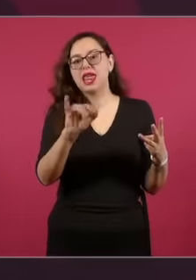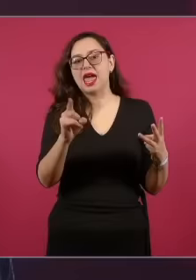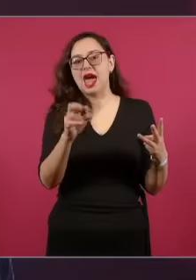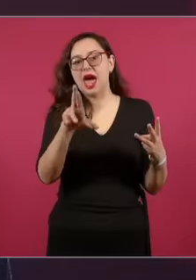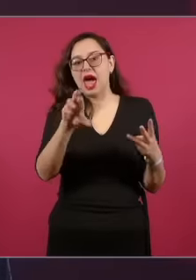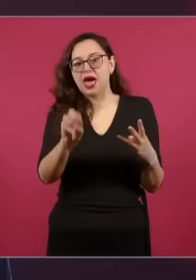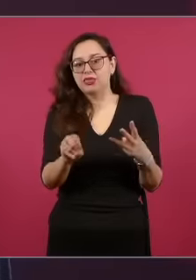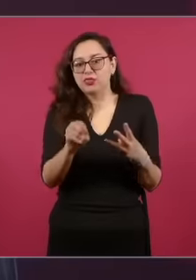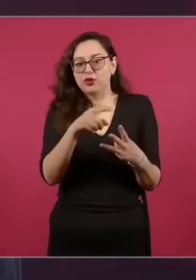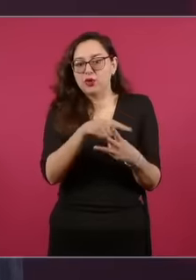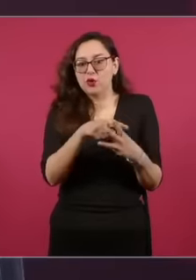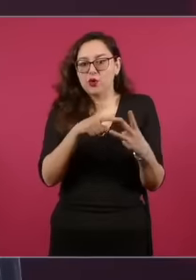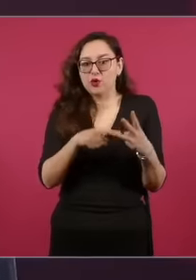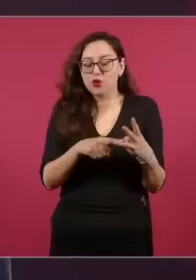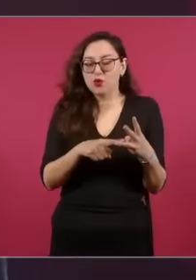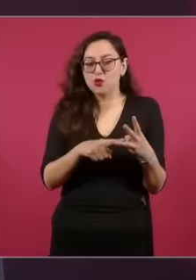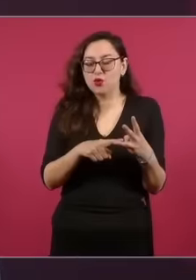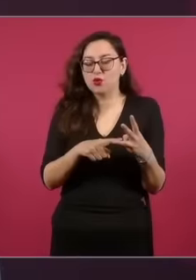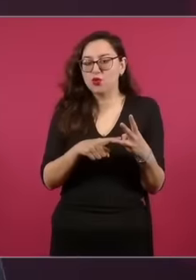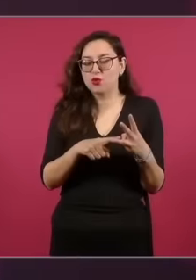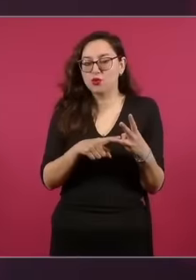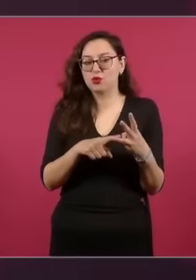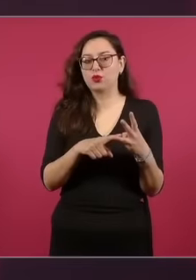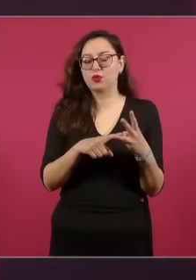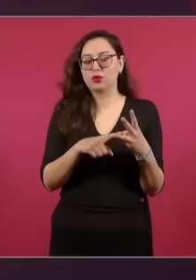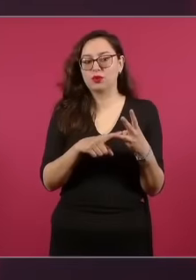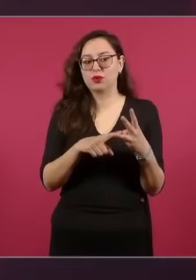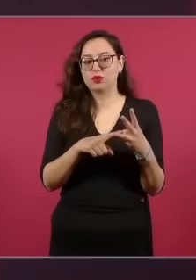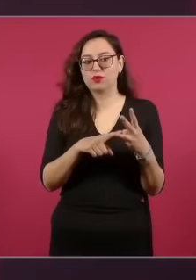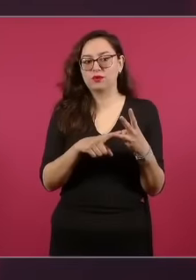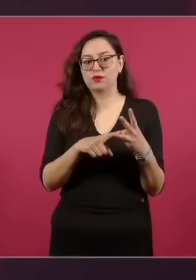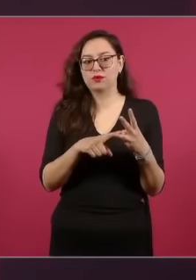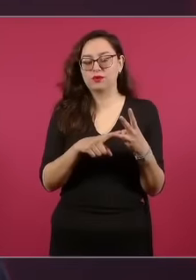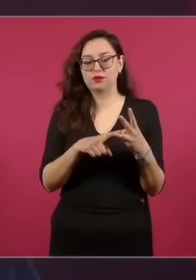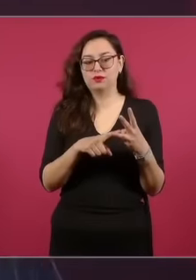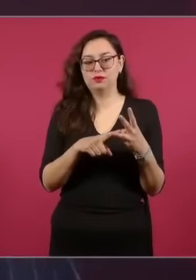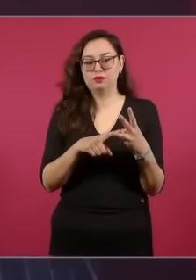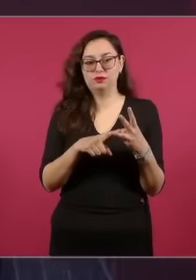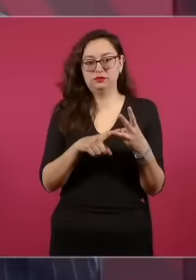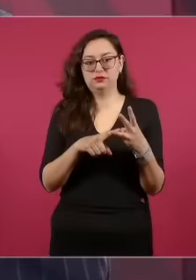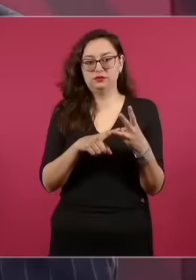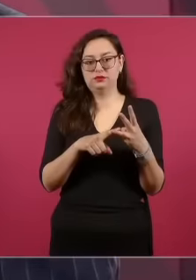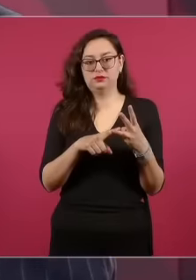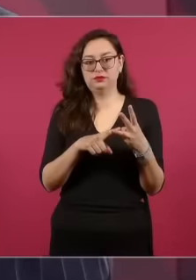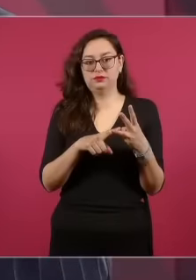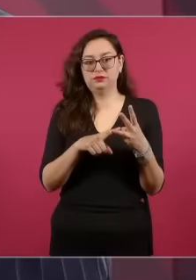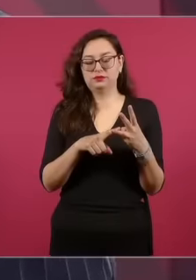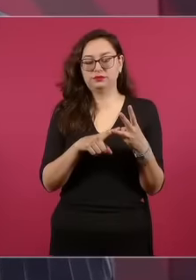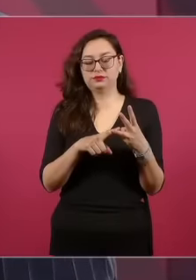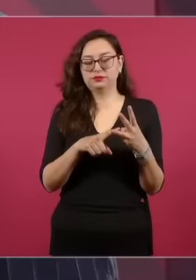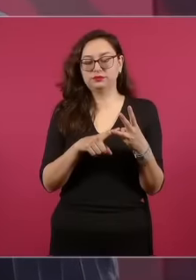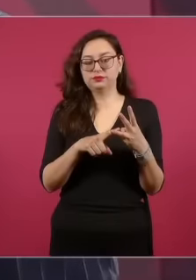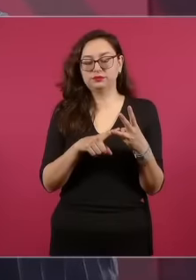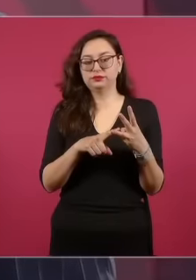y llevan invitados no sé si fueron algunos